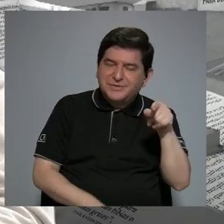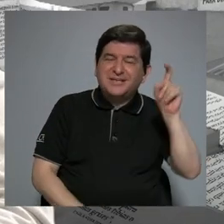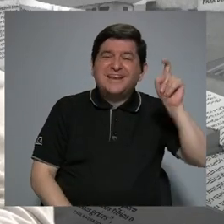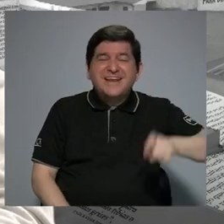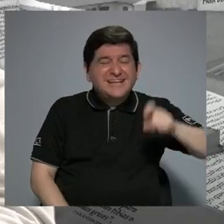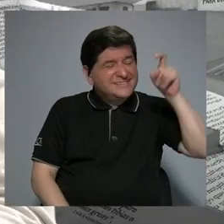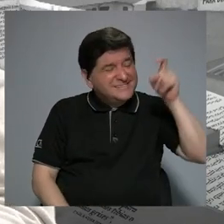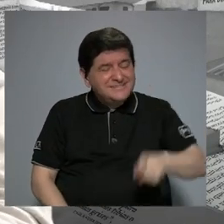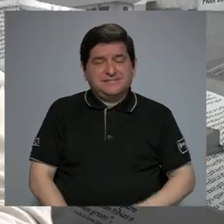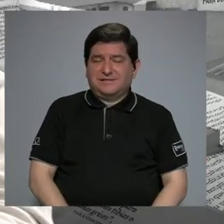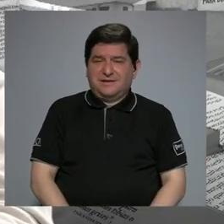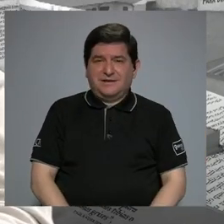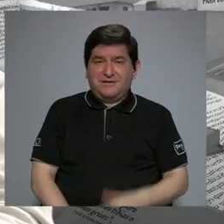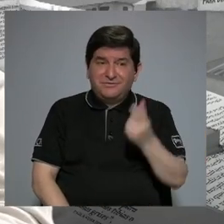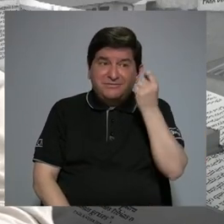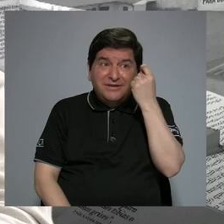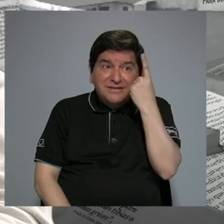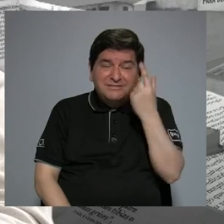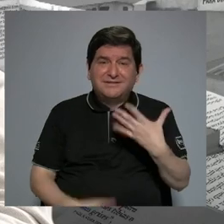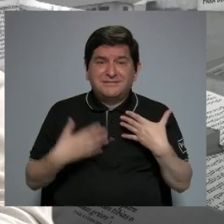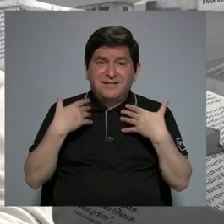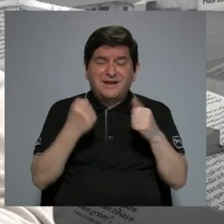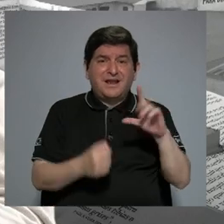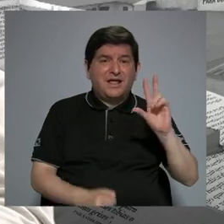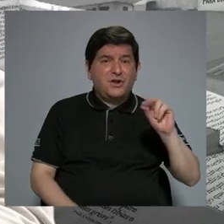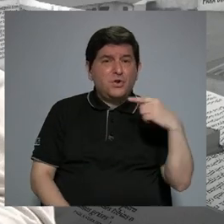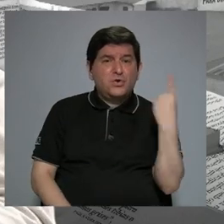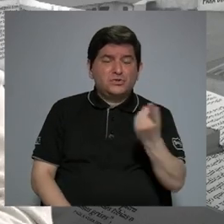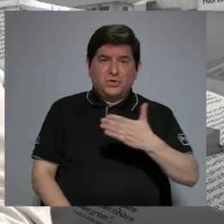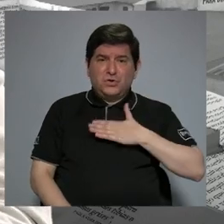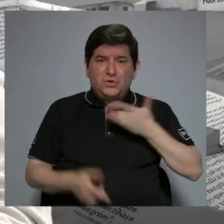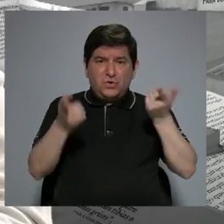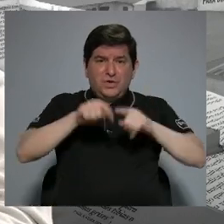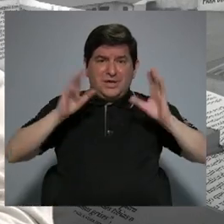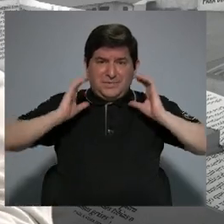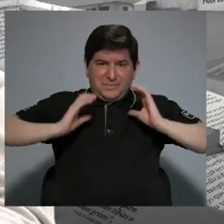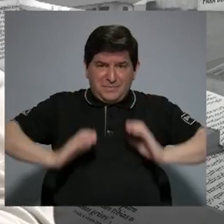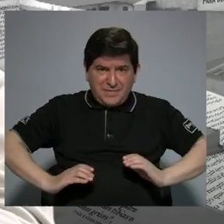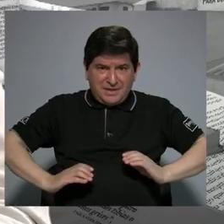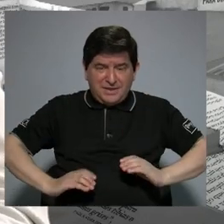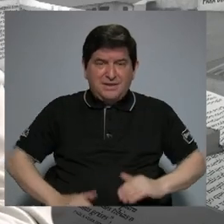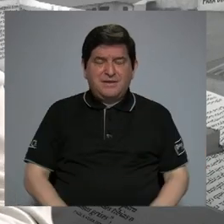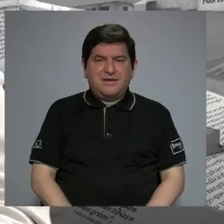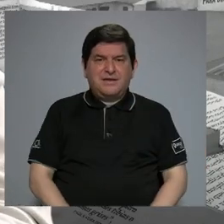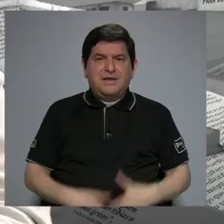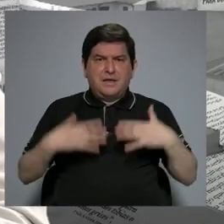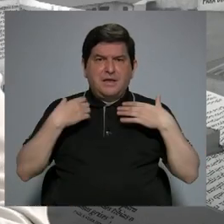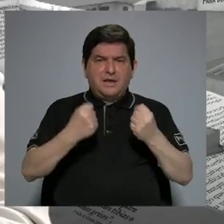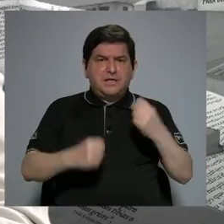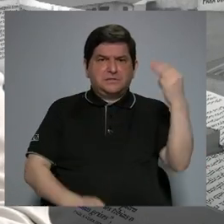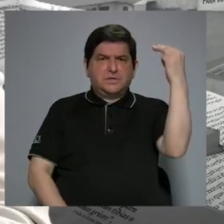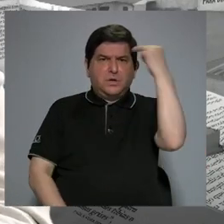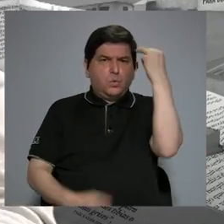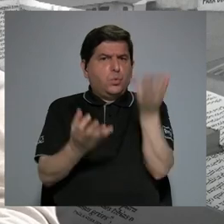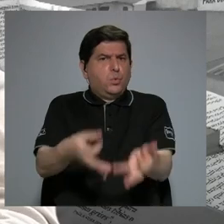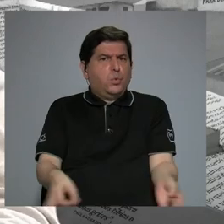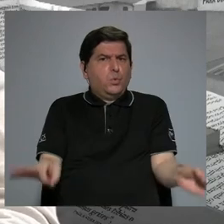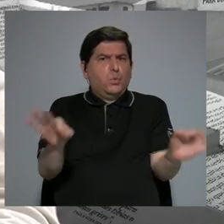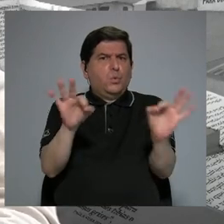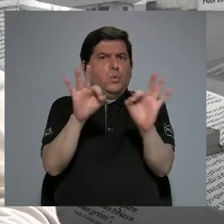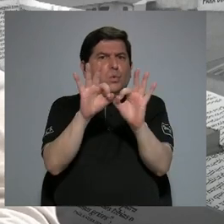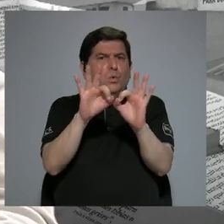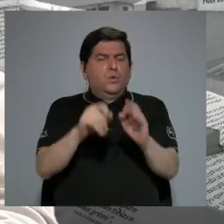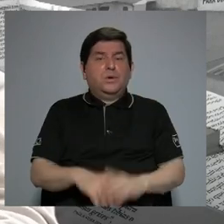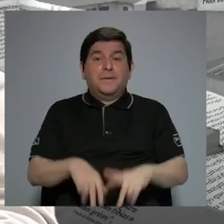Necesitamos que se entienda que la salud no es solo lo que me pasa en mi cuerpo. La salud mental es muy relevante. Y